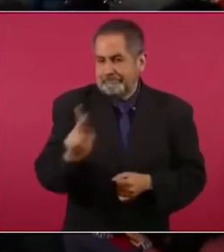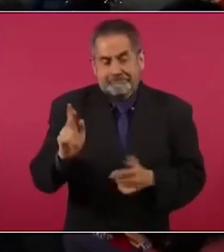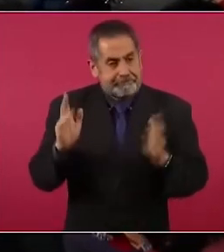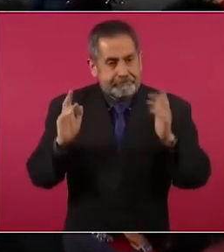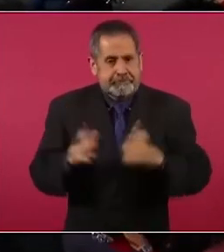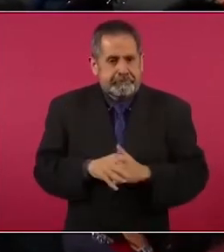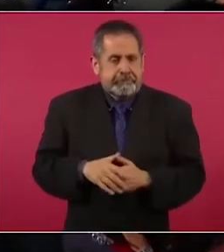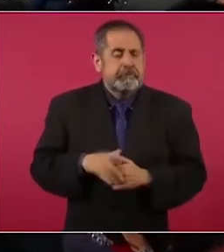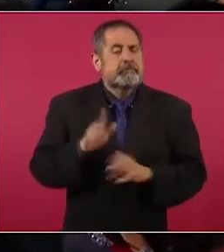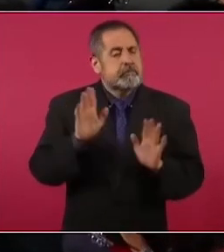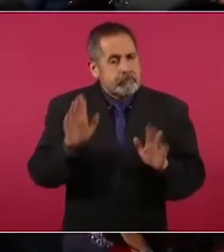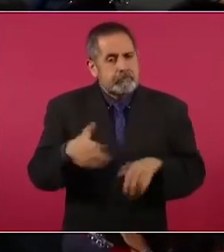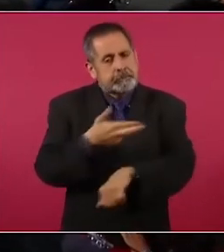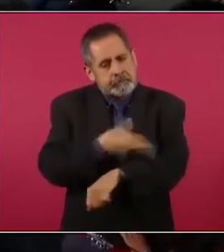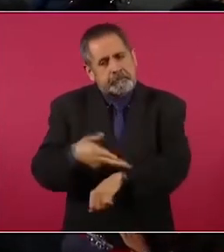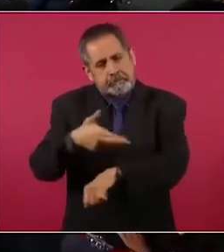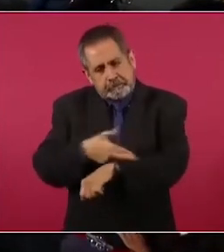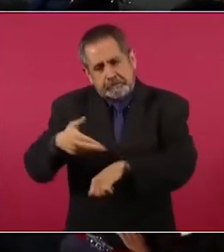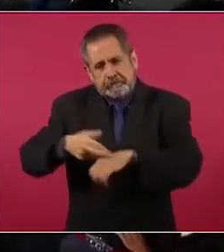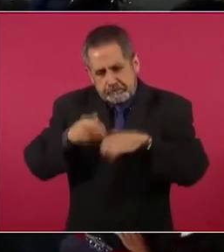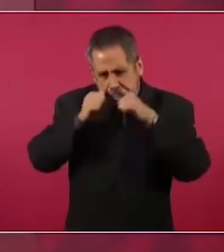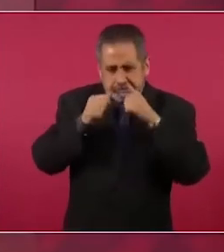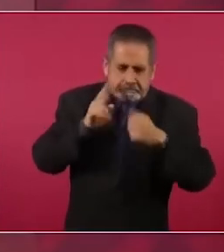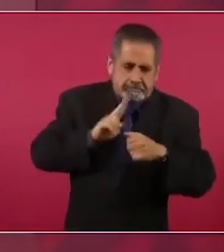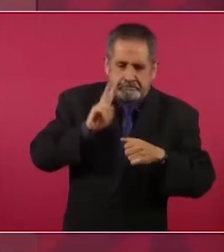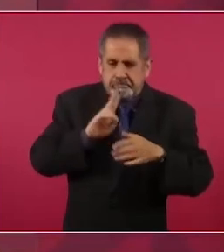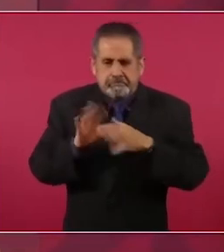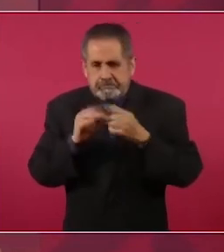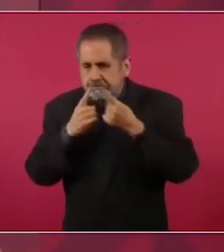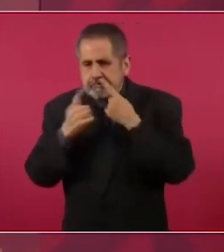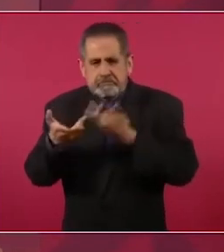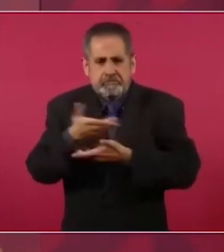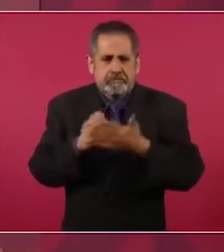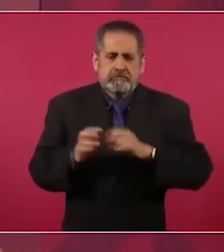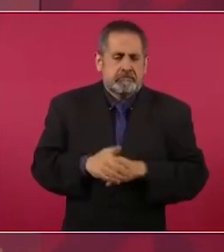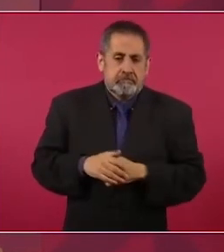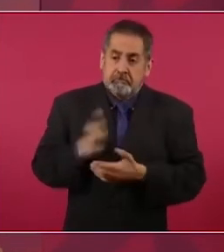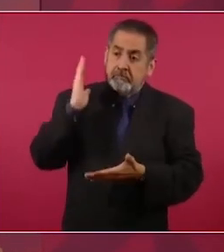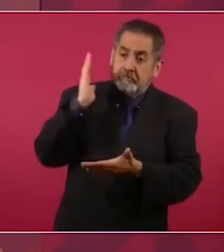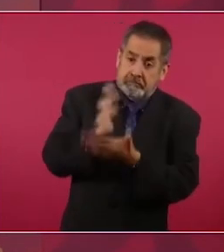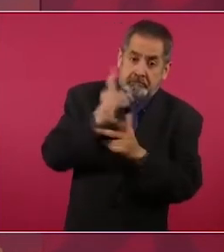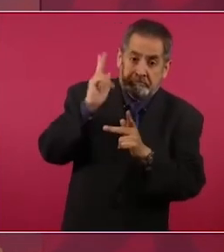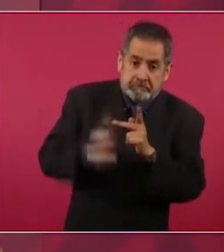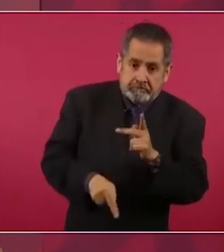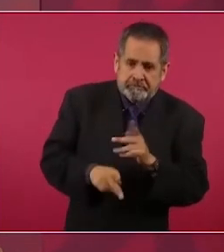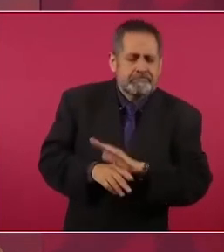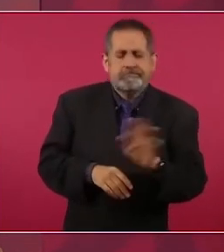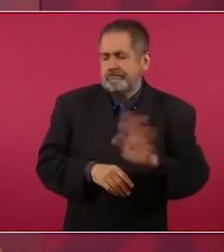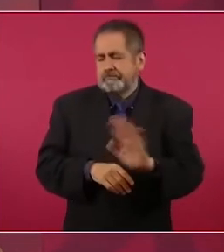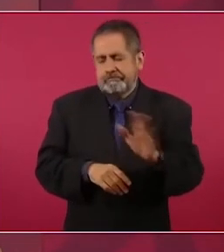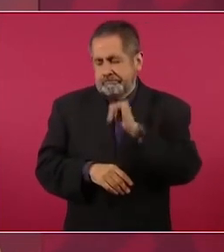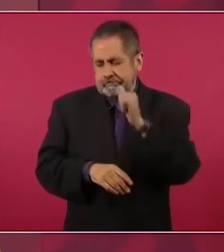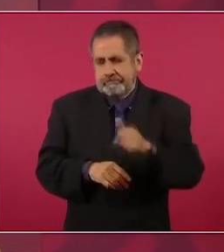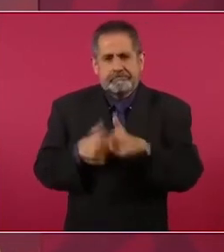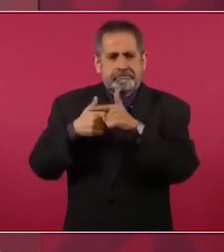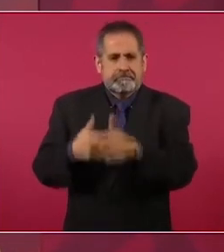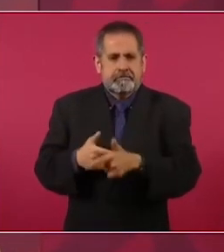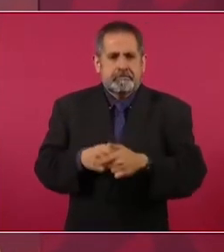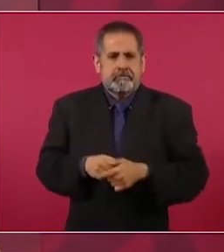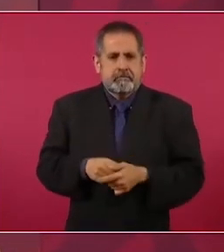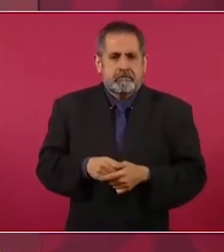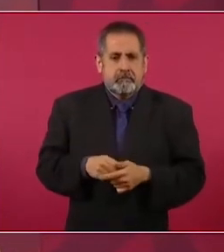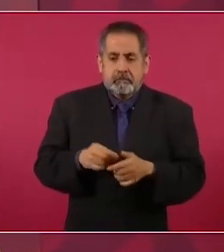Pero se están atendiendo y no se suspende la actividad. No es por